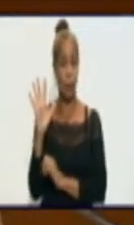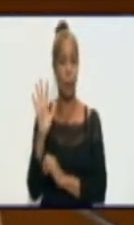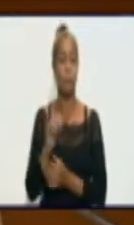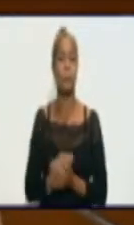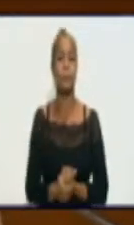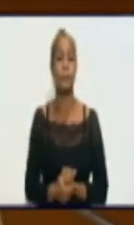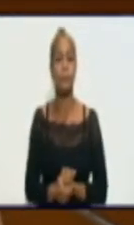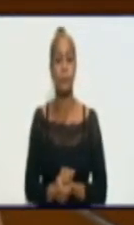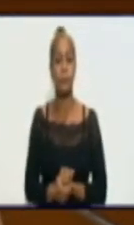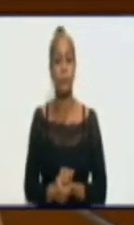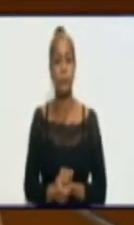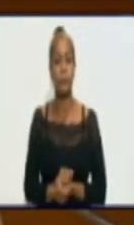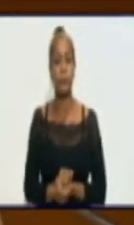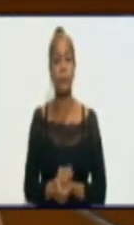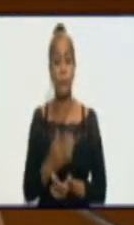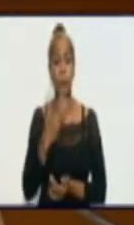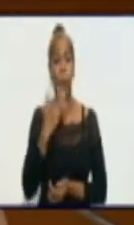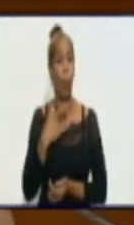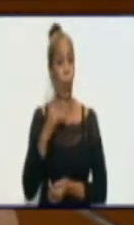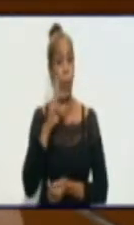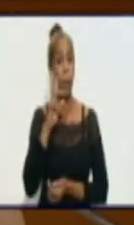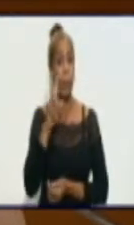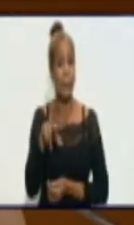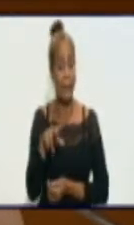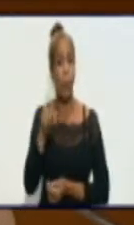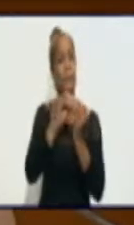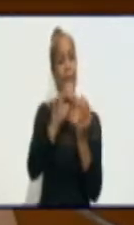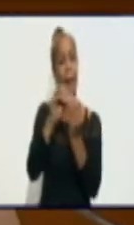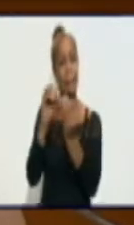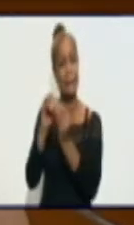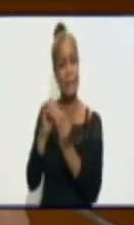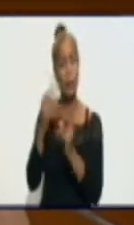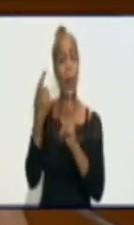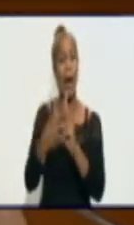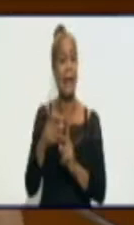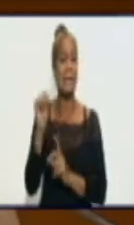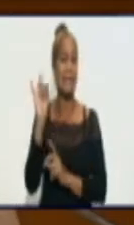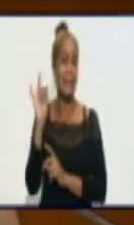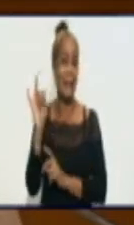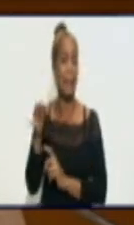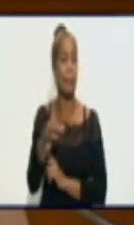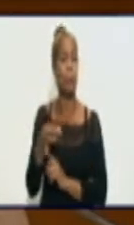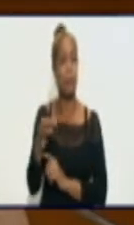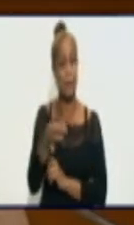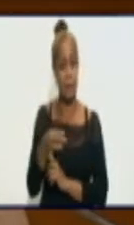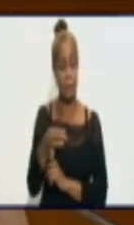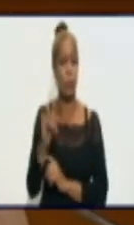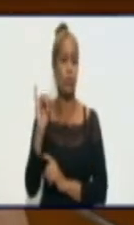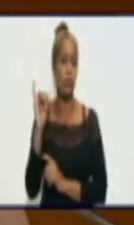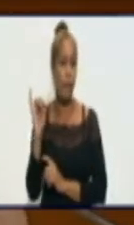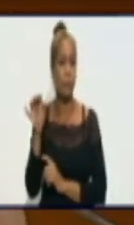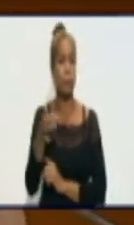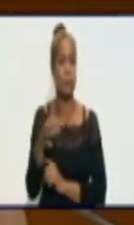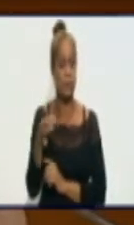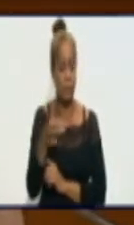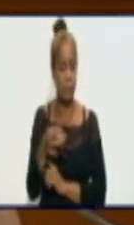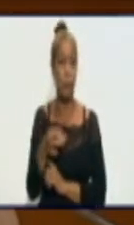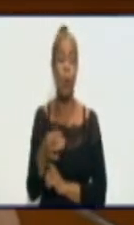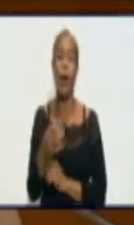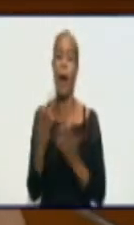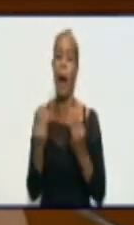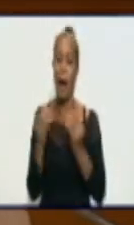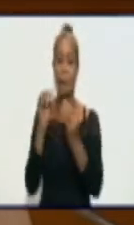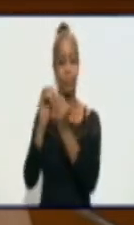Es decir que, como ven, tenemos hoy transmisión. Hoy hay 6 municipios reportando Hay una dispersión alta del virus por